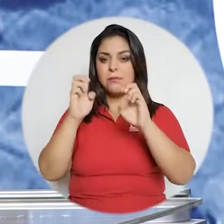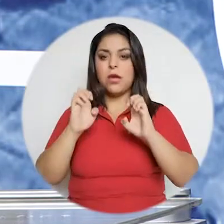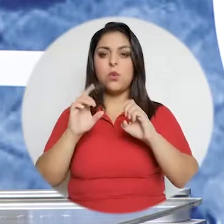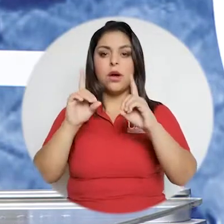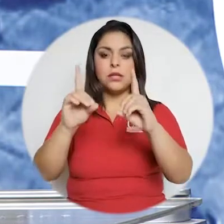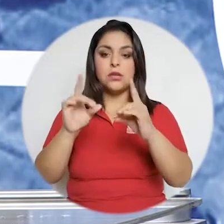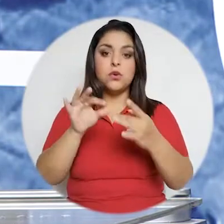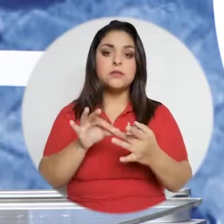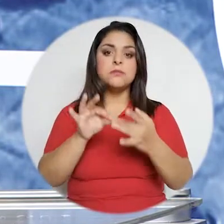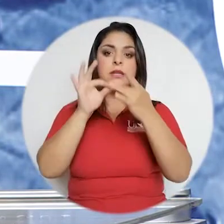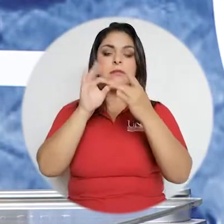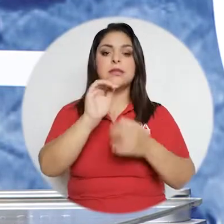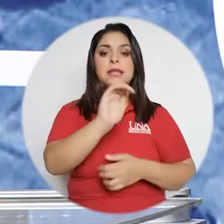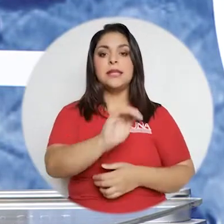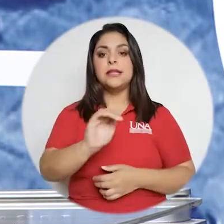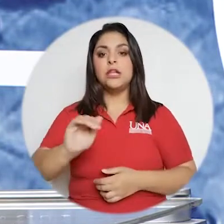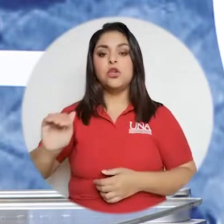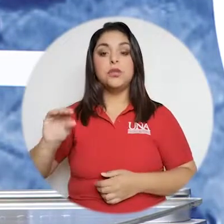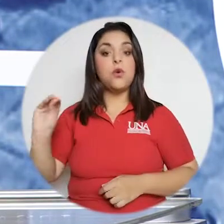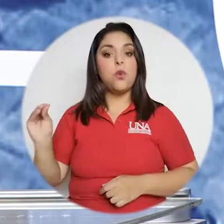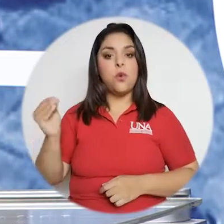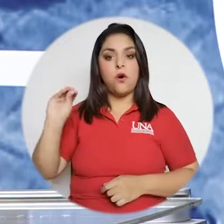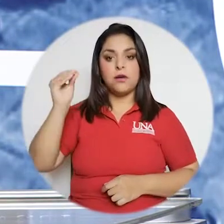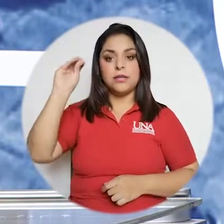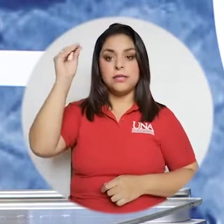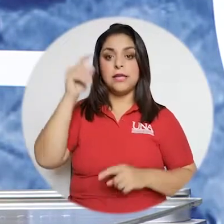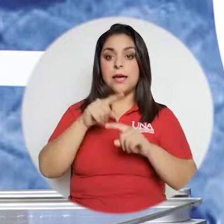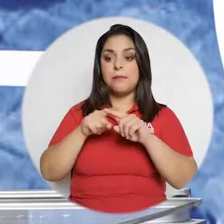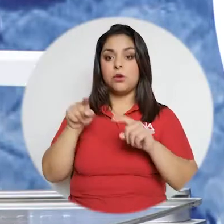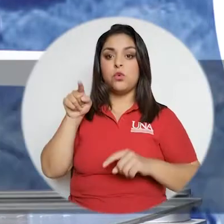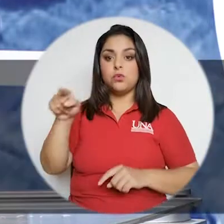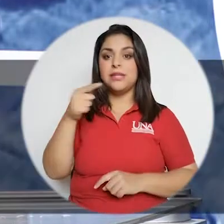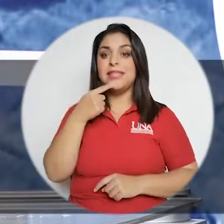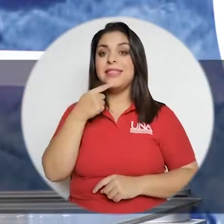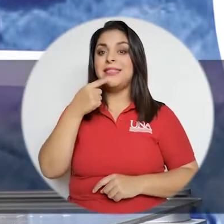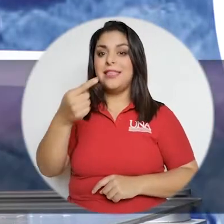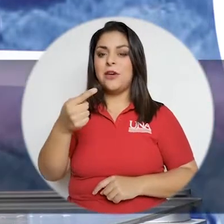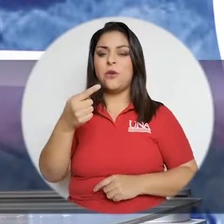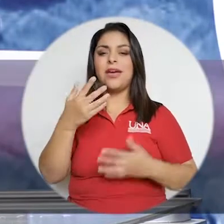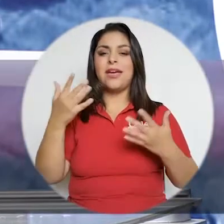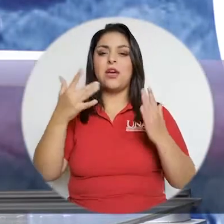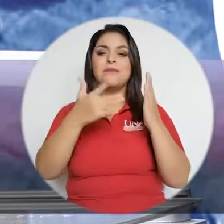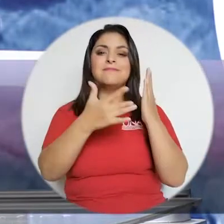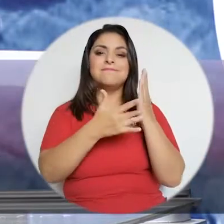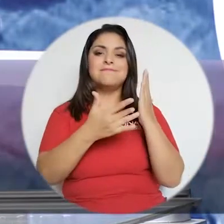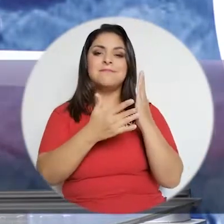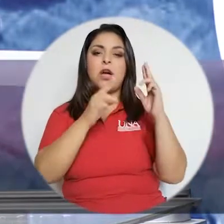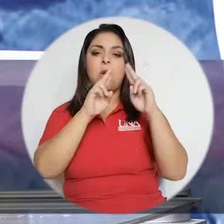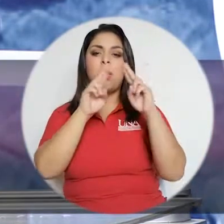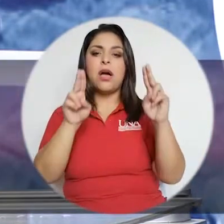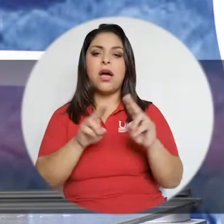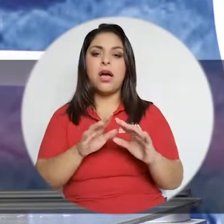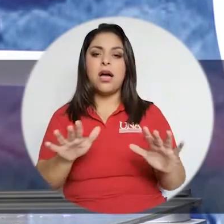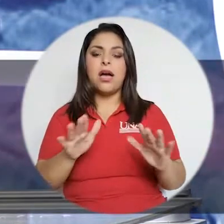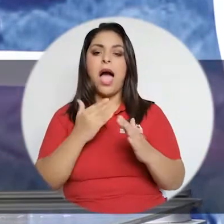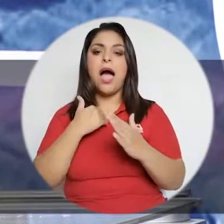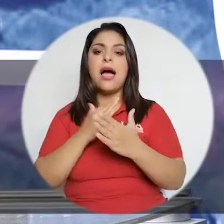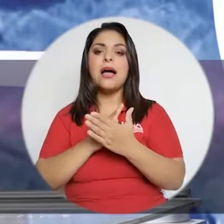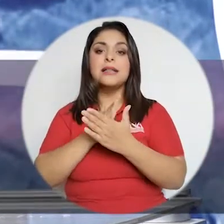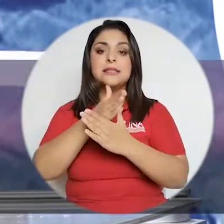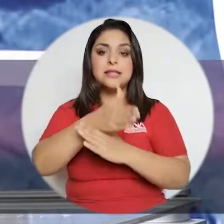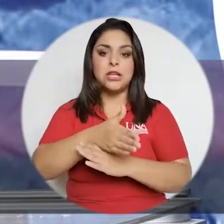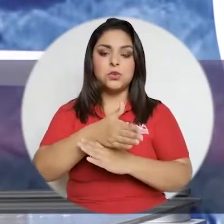todo en lo que tiene que ver con niños, niñas y adolescentes, ¿verdad? Pero ese que usted mencionaba, el tema de la conectividad, del acceso a la